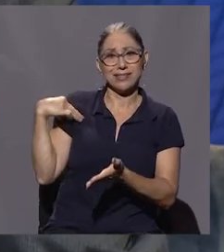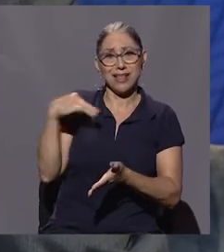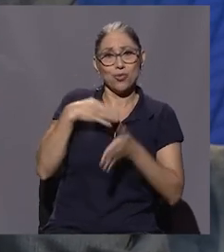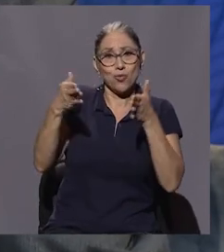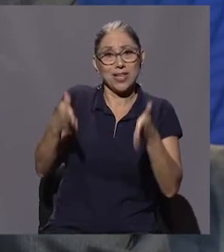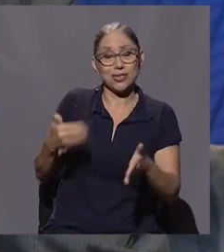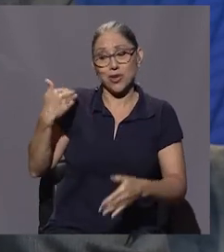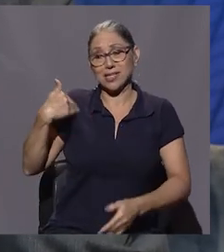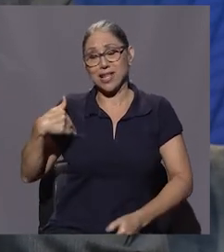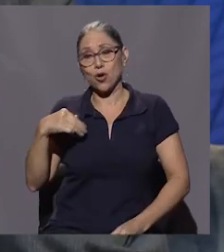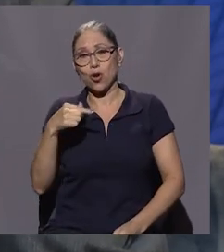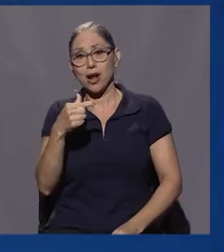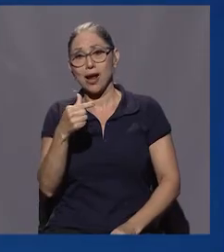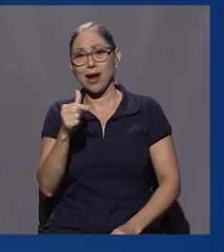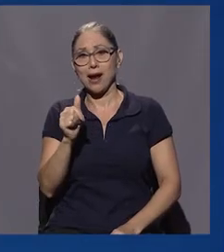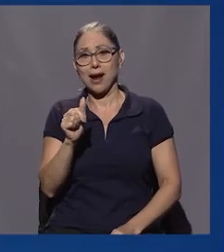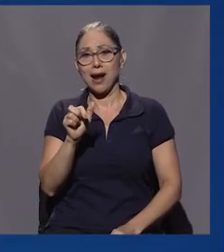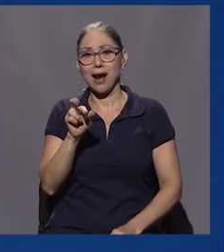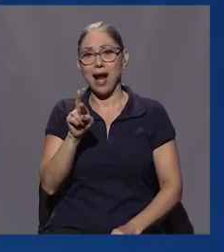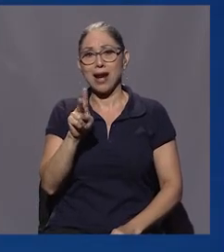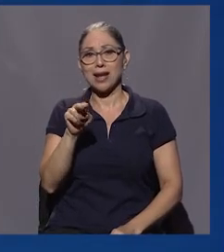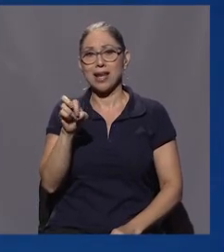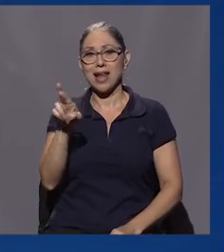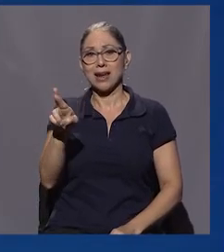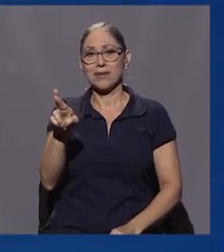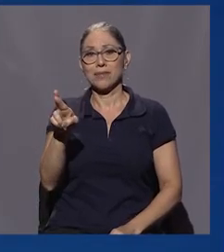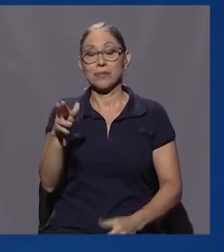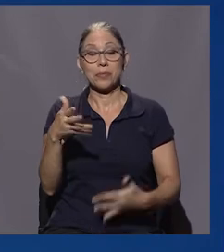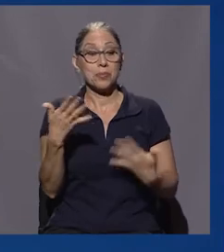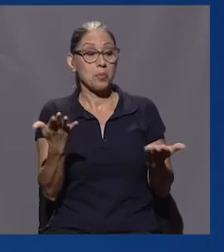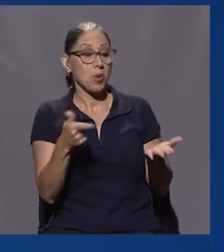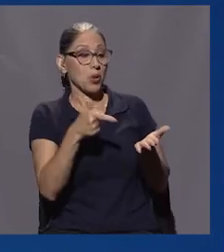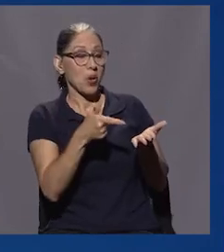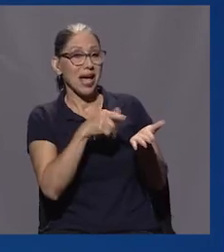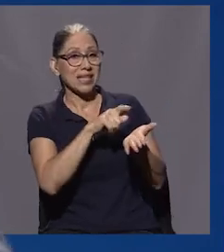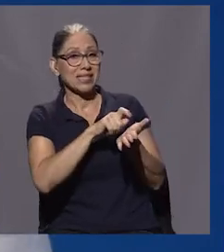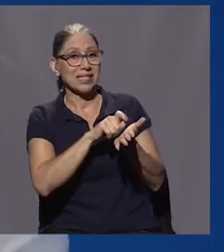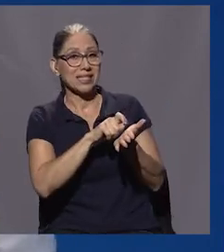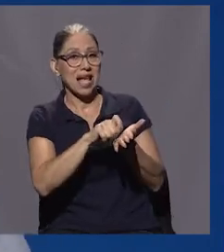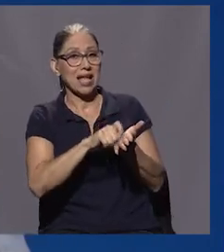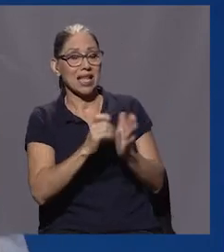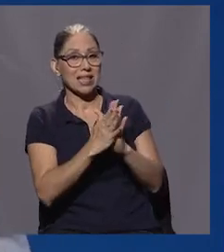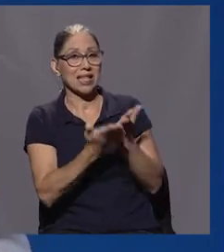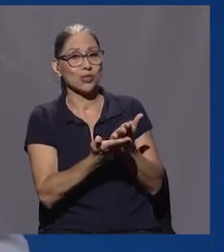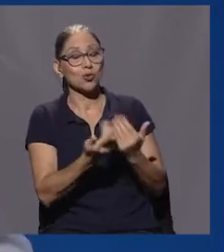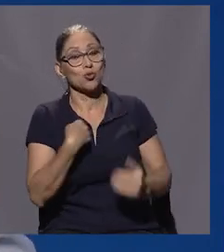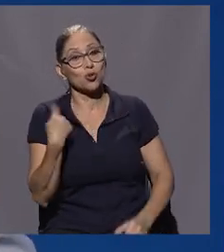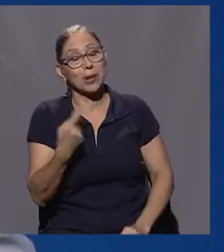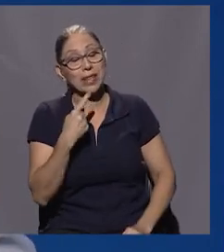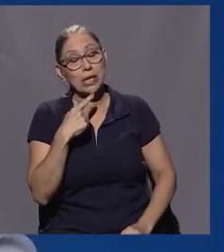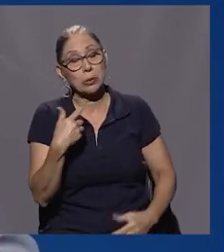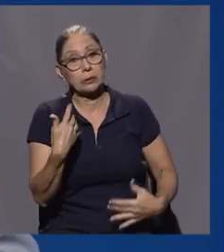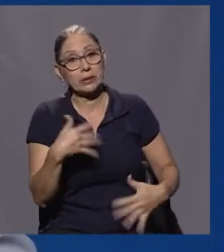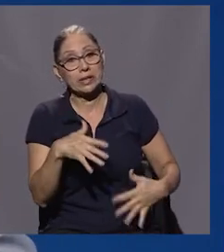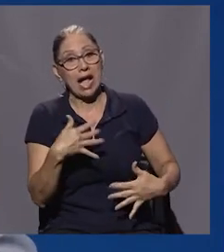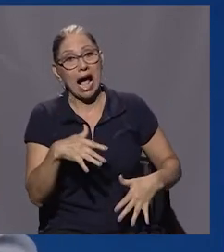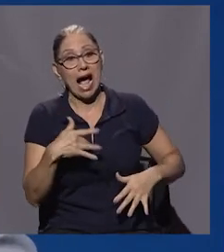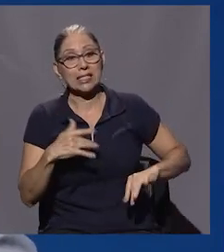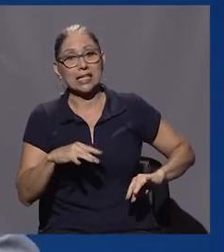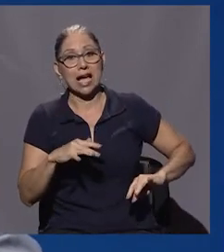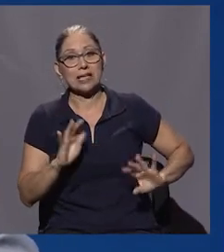Garnier. Bueno, ahí está en el texto y lo dice don Oscar Aguilar Bugarelli. Yo lo único que podría decir es ayayay.